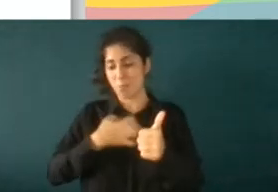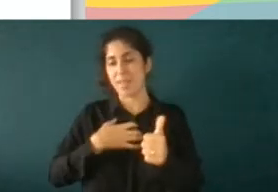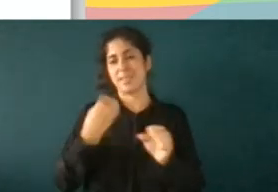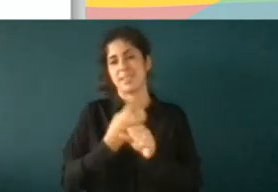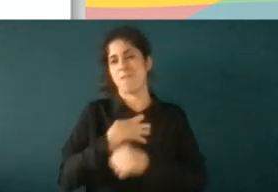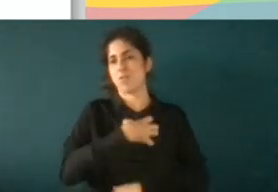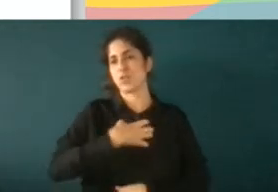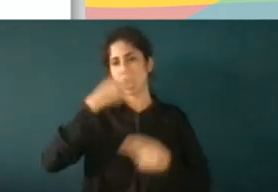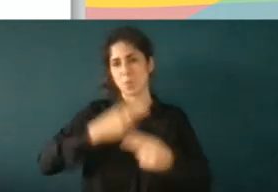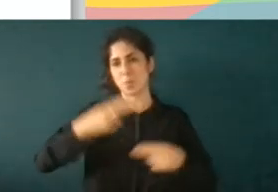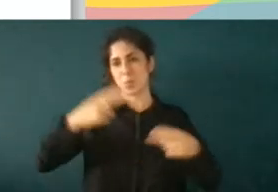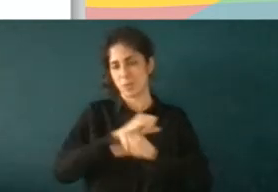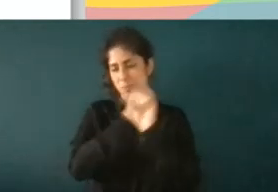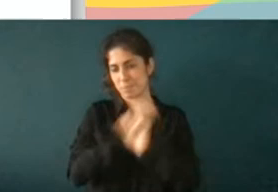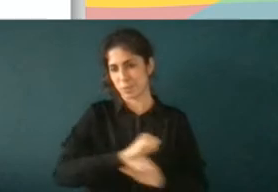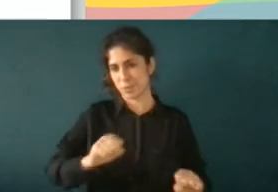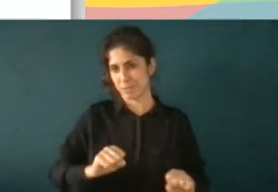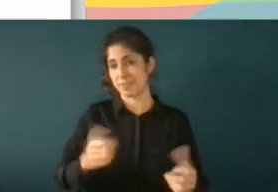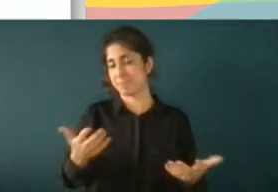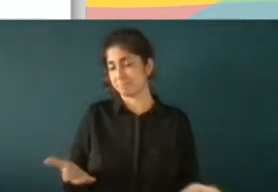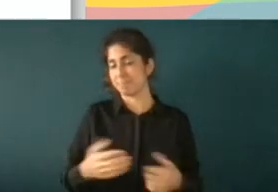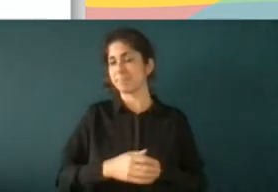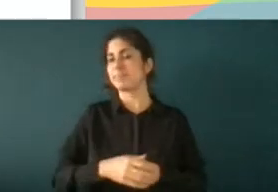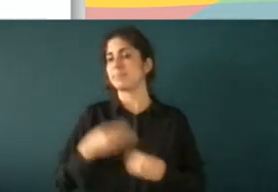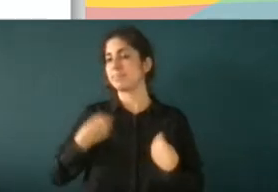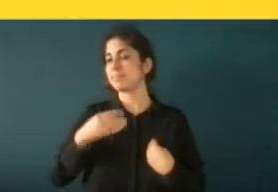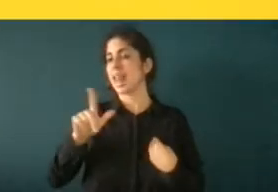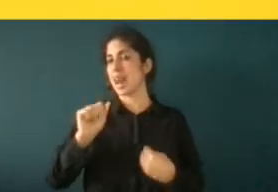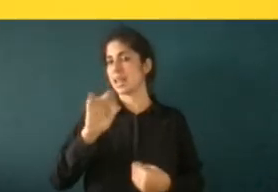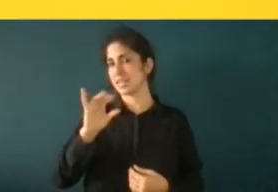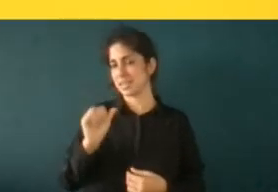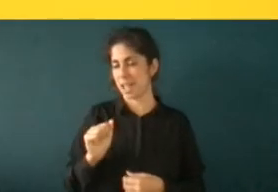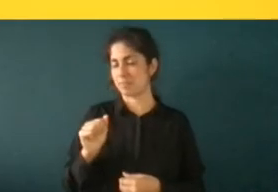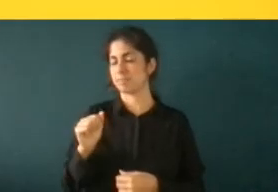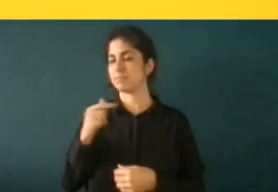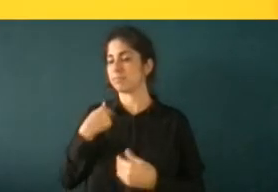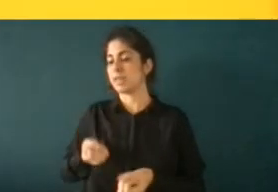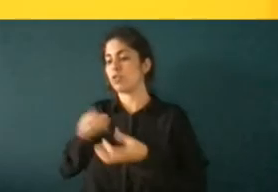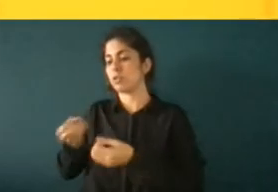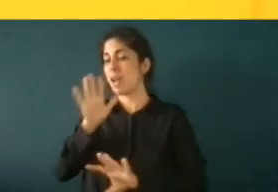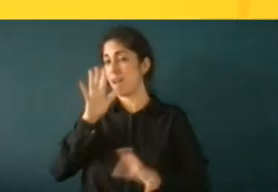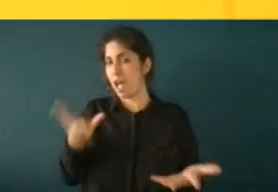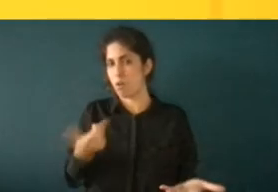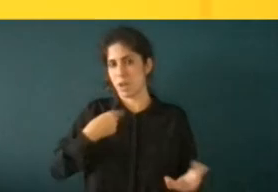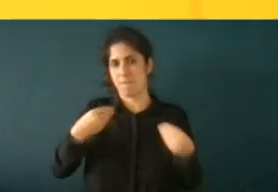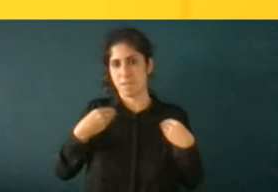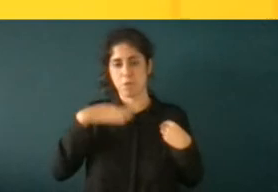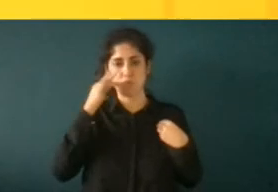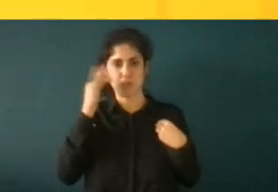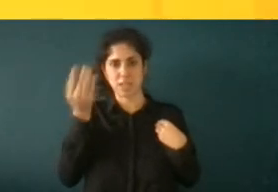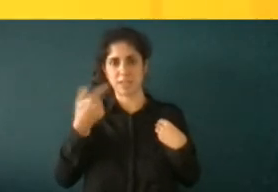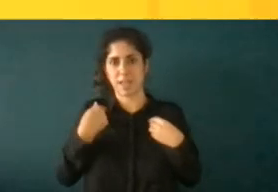pues le comentaba la última vez a Larisa que yo ahora que estoy residiendo en Francia me he quedado perplejo perplejo en el buen sentido ¿no?